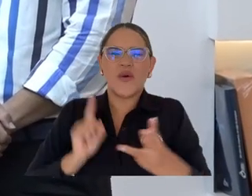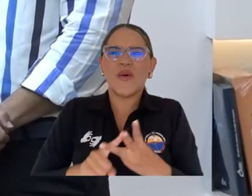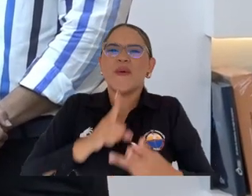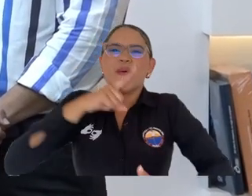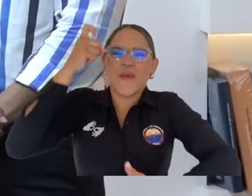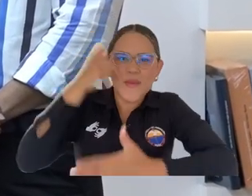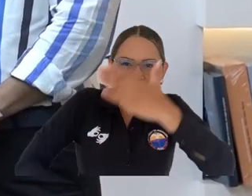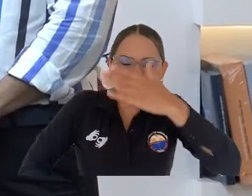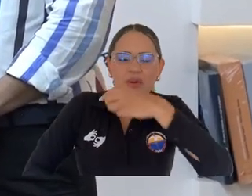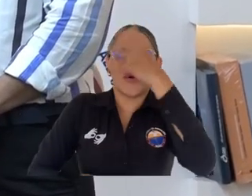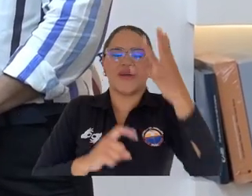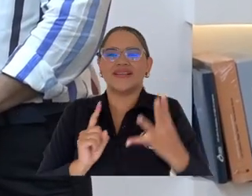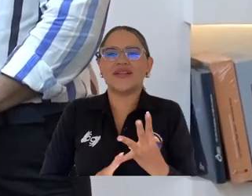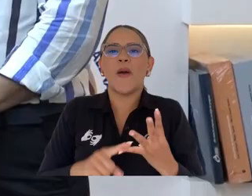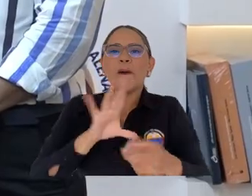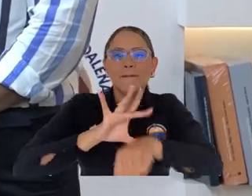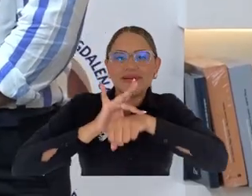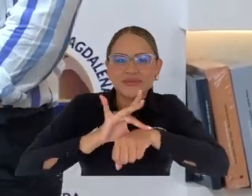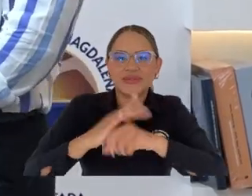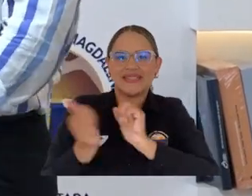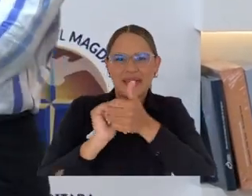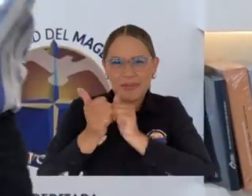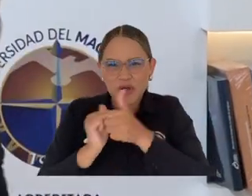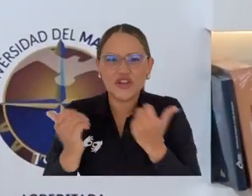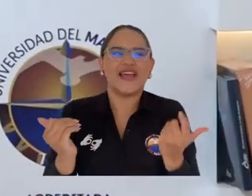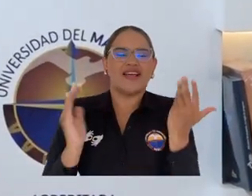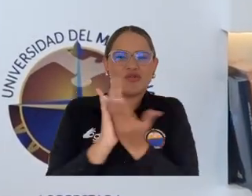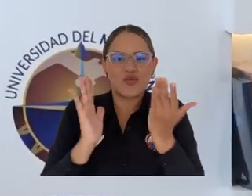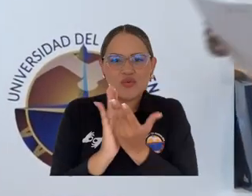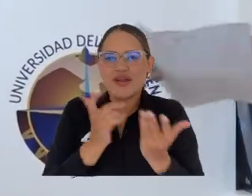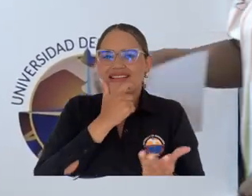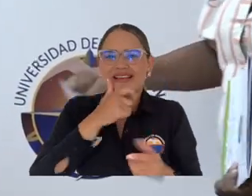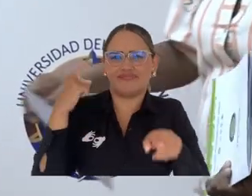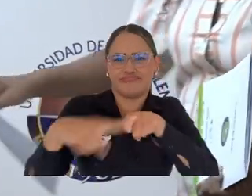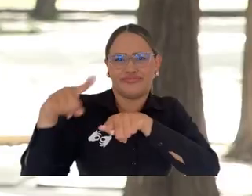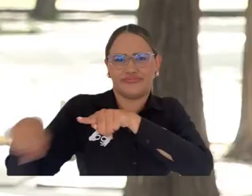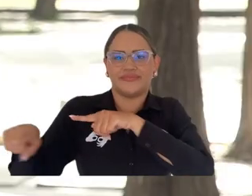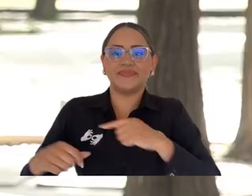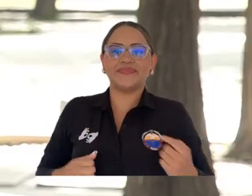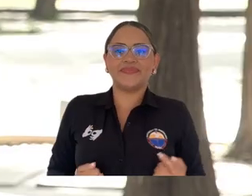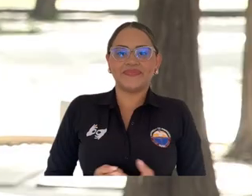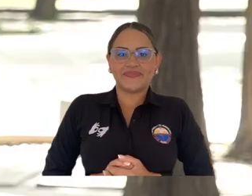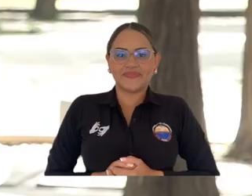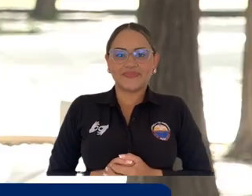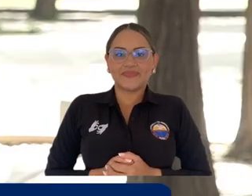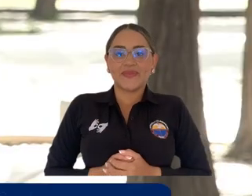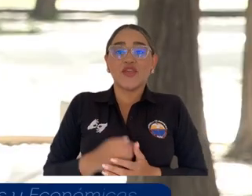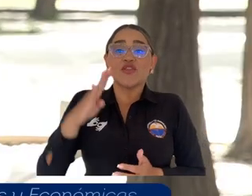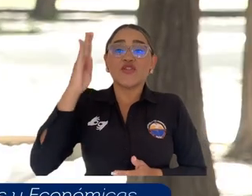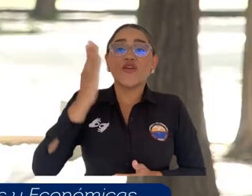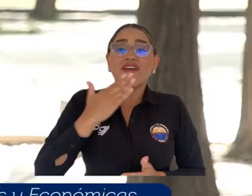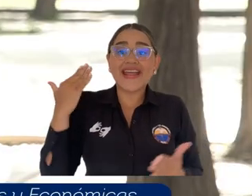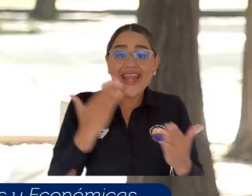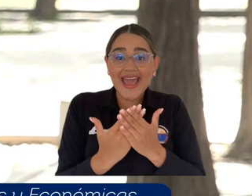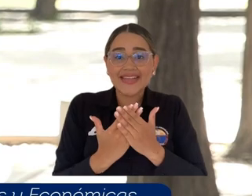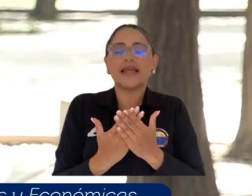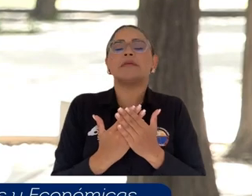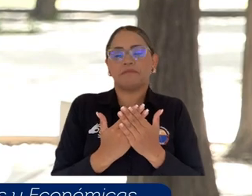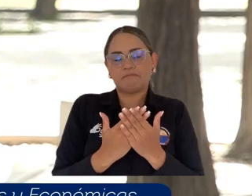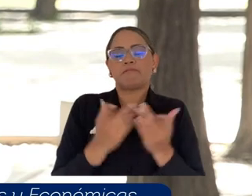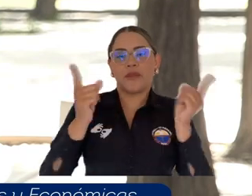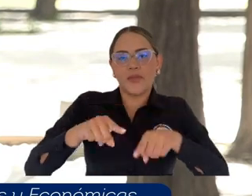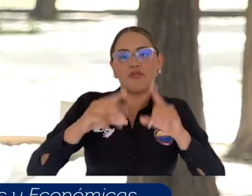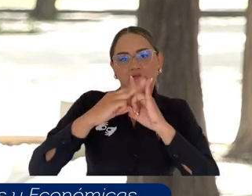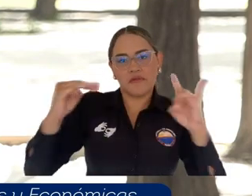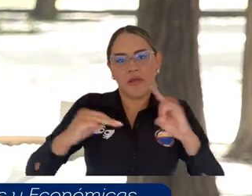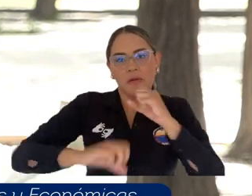aduanas bajo enfoque NIF, medicina deportiva, educación en inglés, entre otras. Les agradecer a Dios, a la Universidad del Magdalena y al rector Pablo